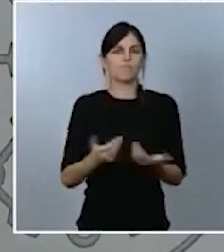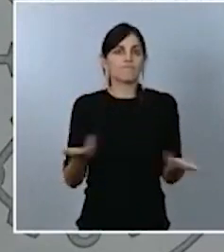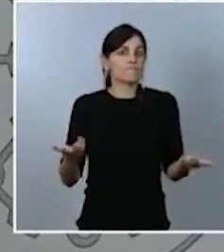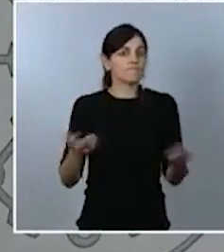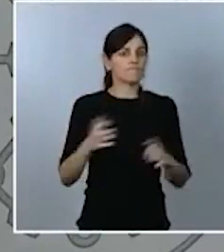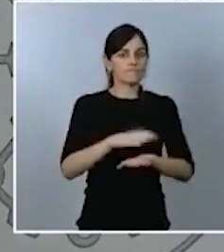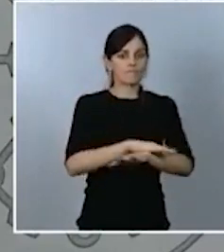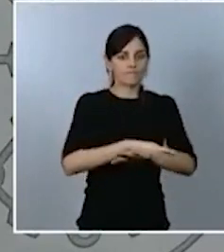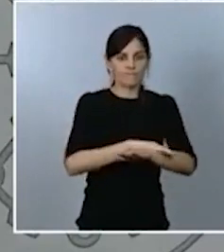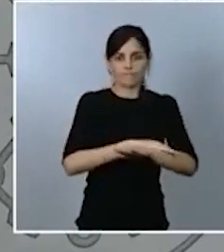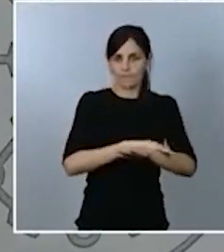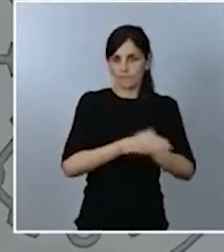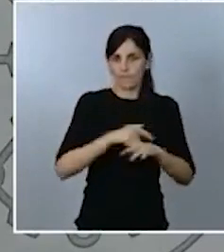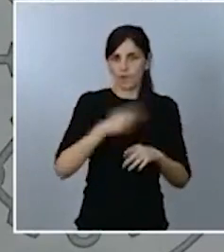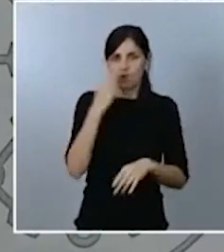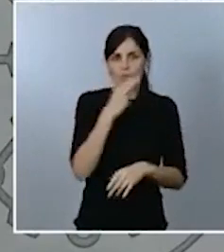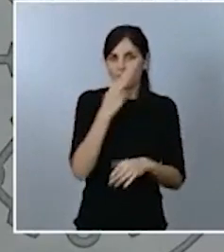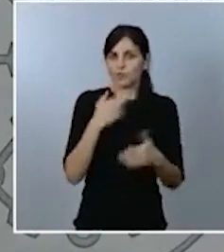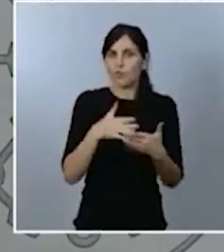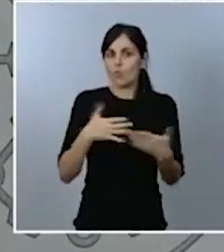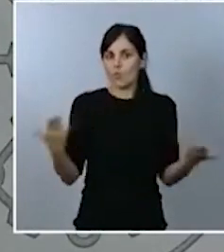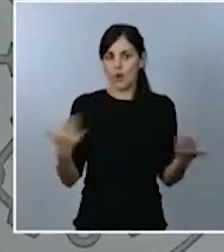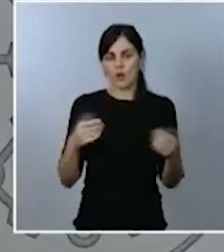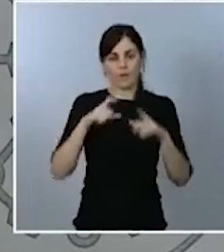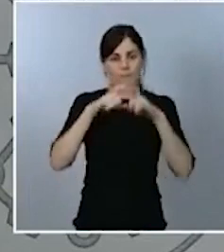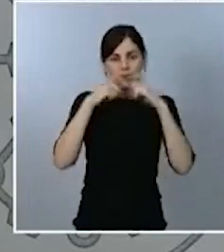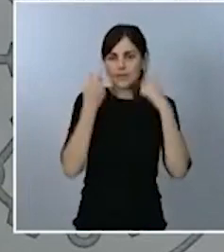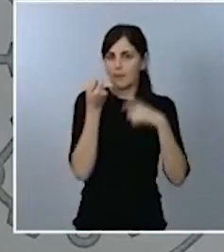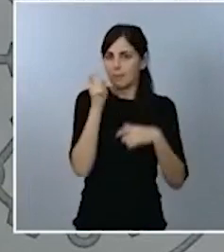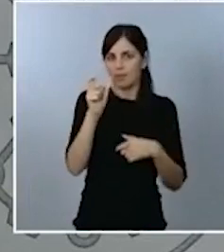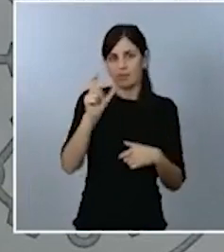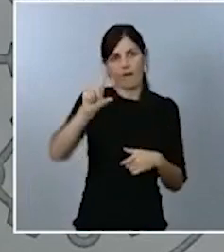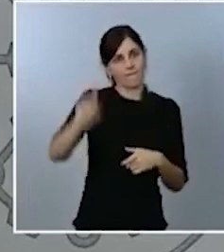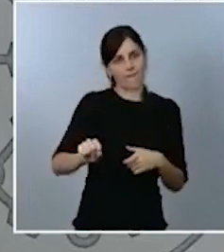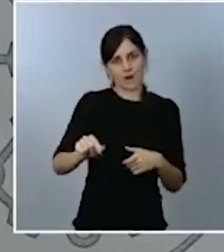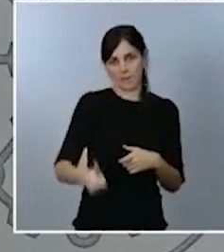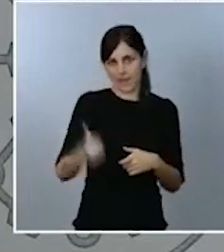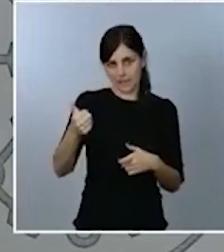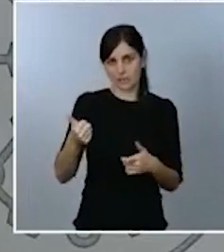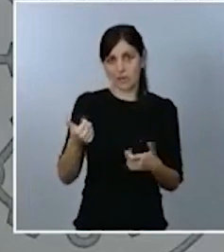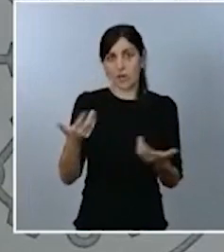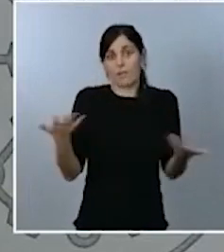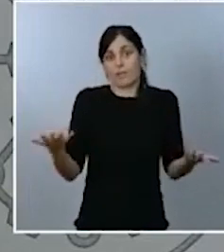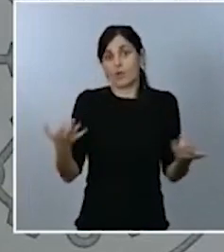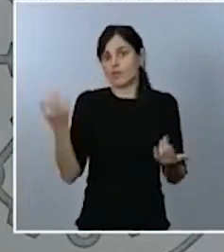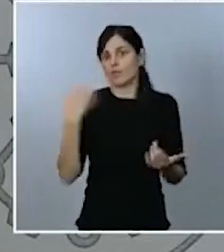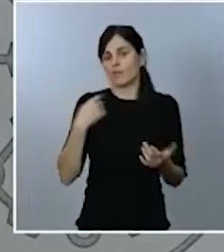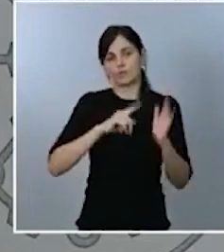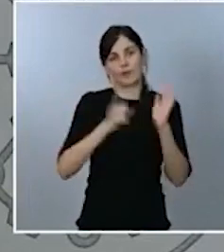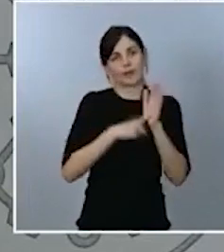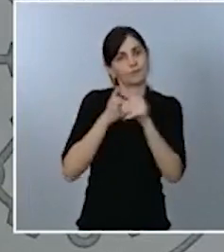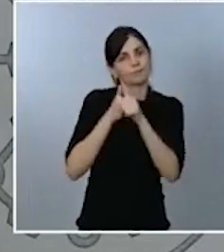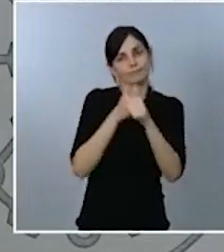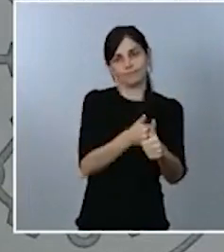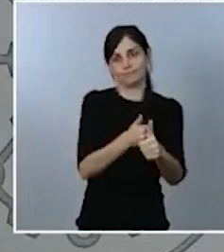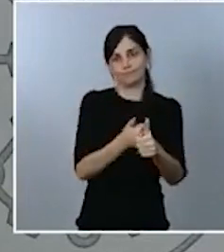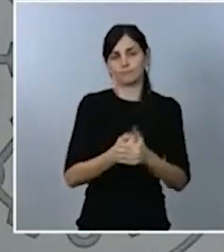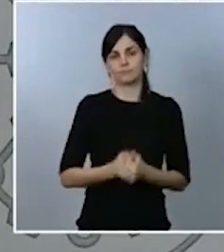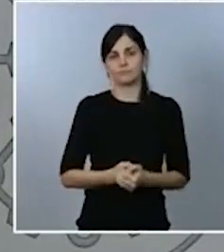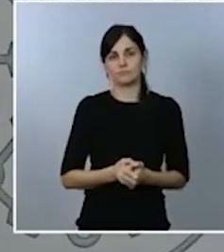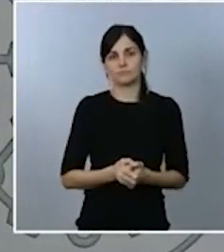el precio de la mascarilla y tenemos que hacerlo con absoluto respeto a la legalidad vigente. No hay ningún tipo de